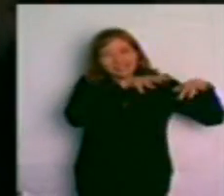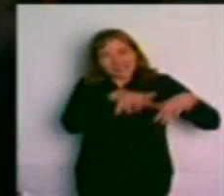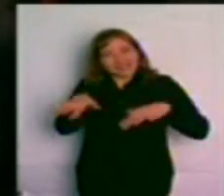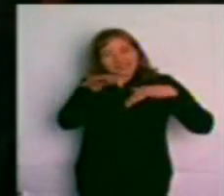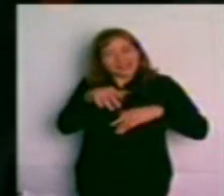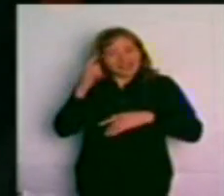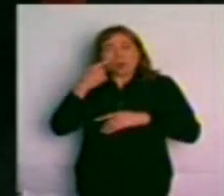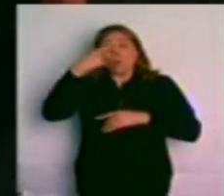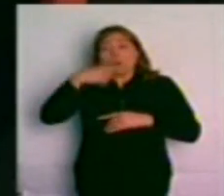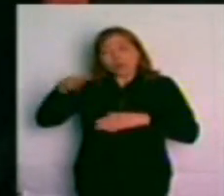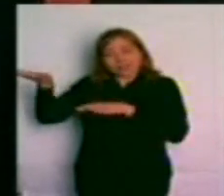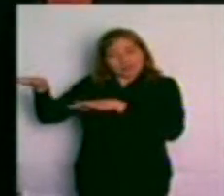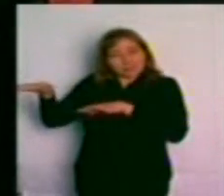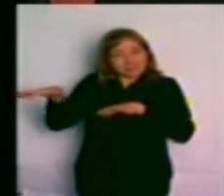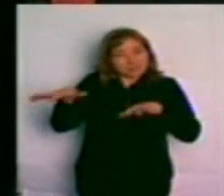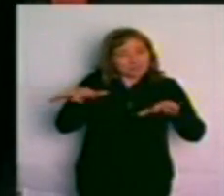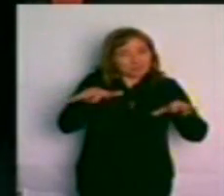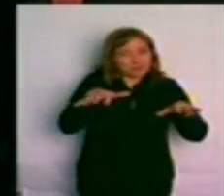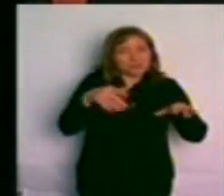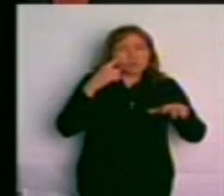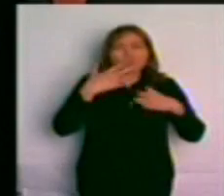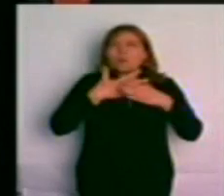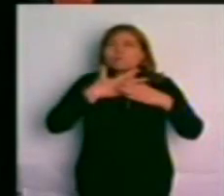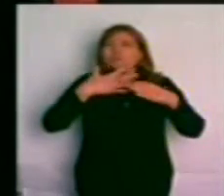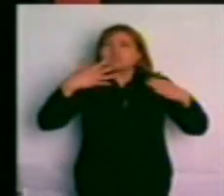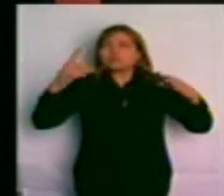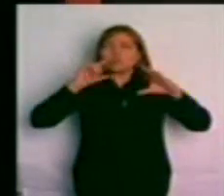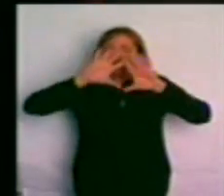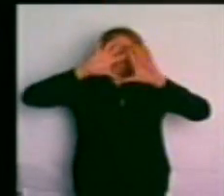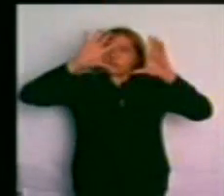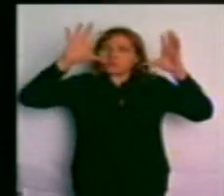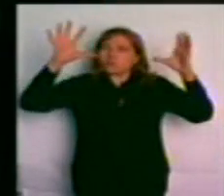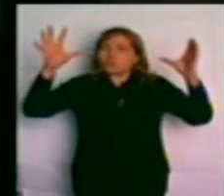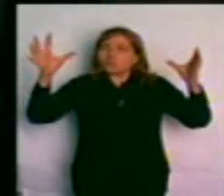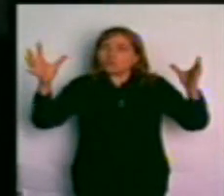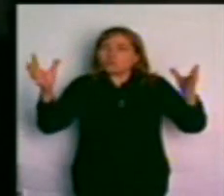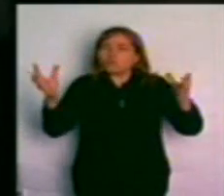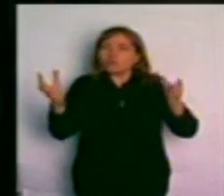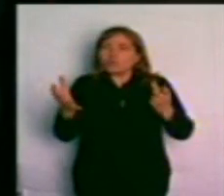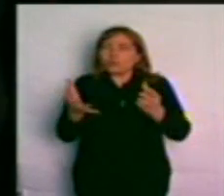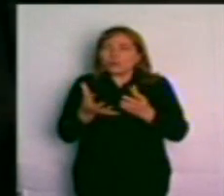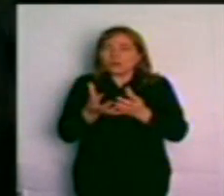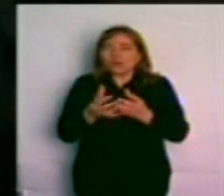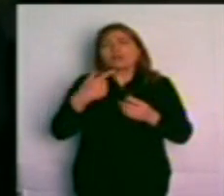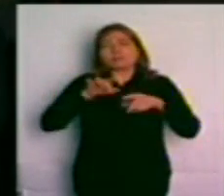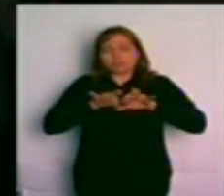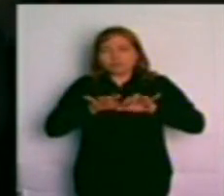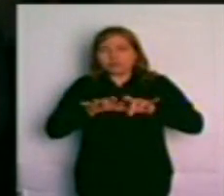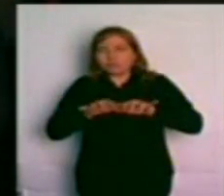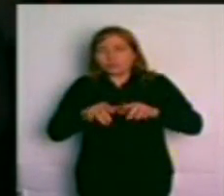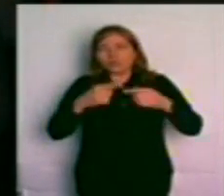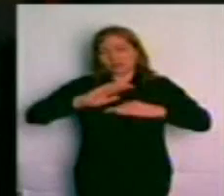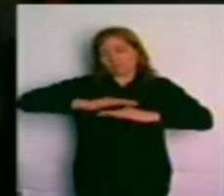día, era una inmensa burbuja llena de chicos con computadoras,